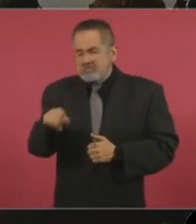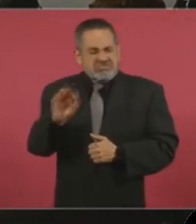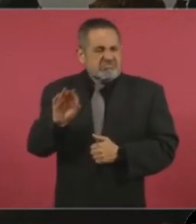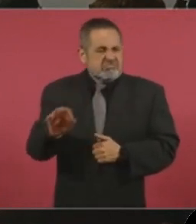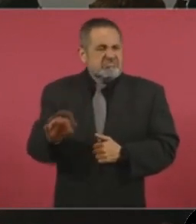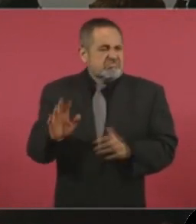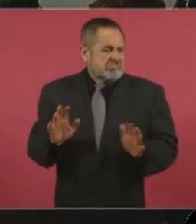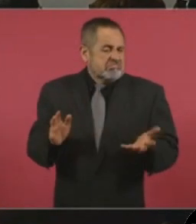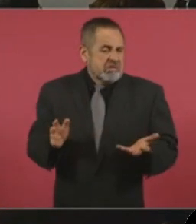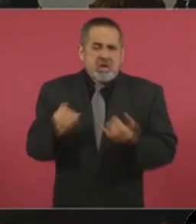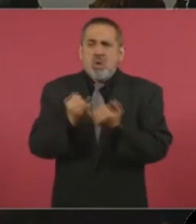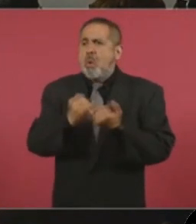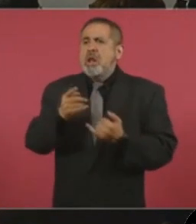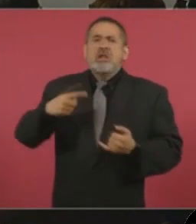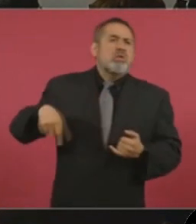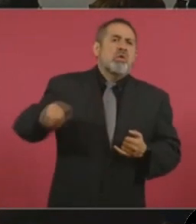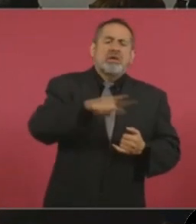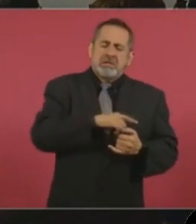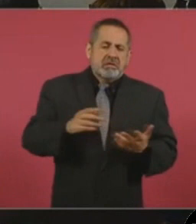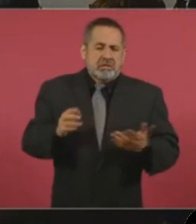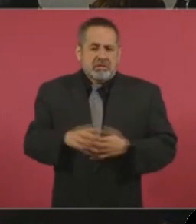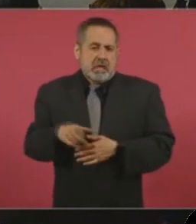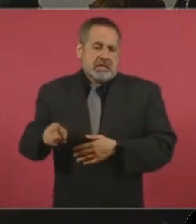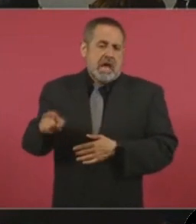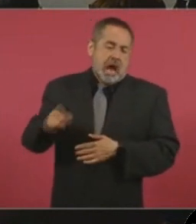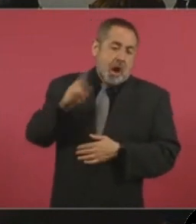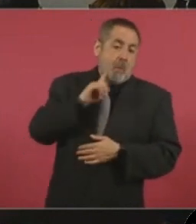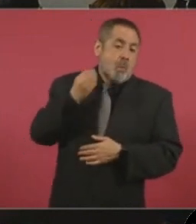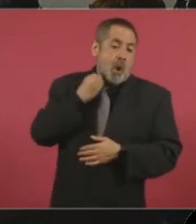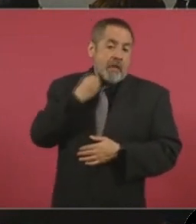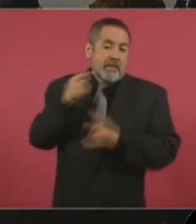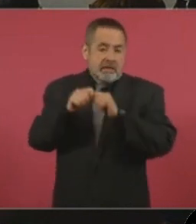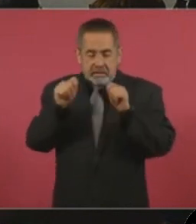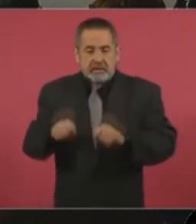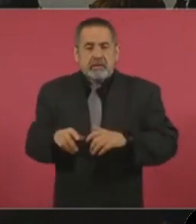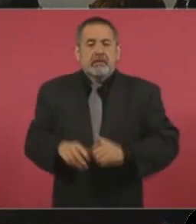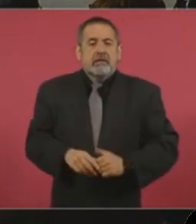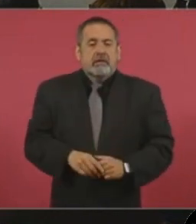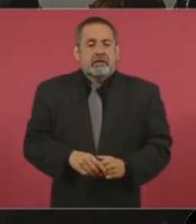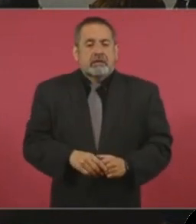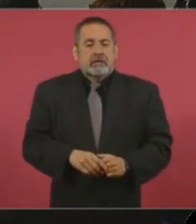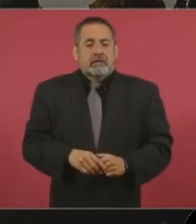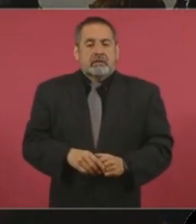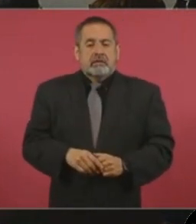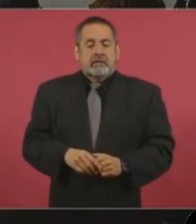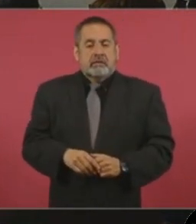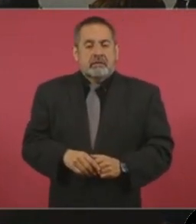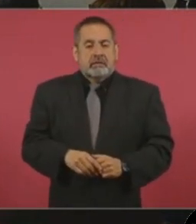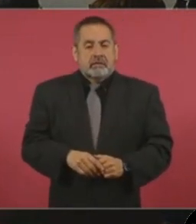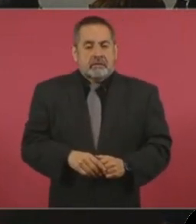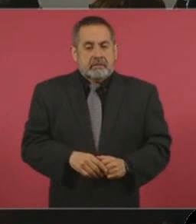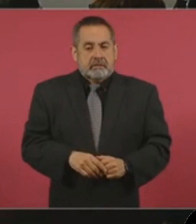abogada que llega a